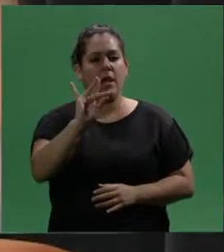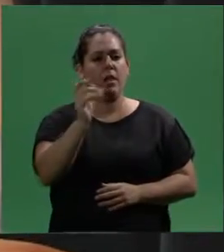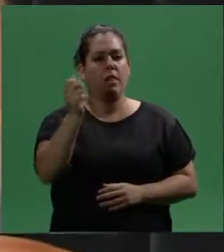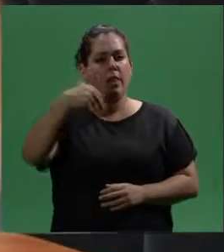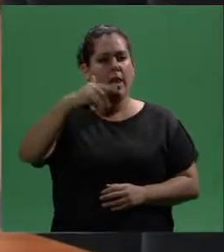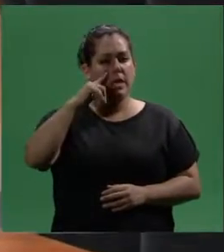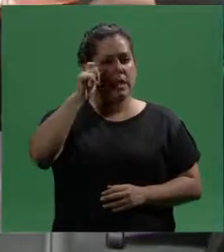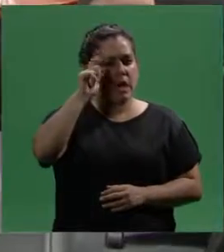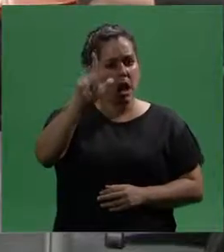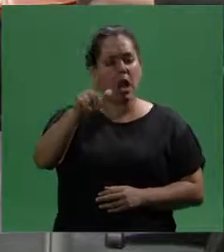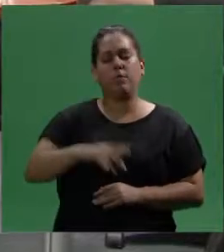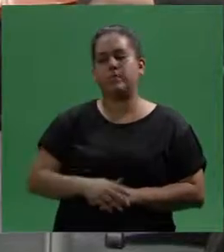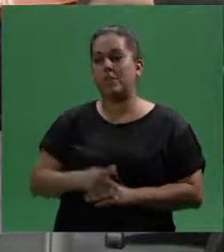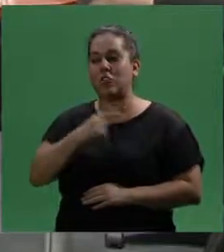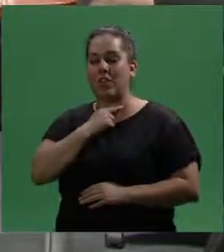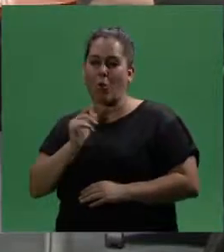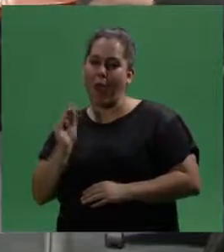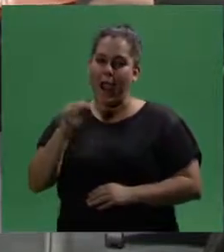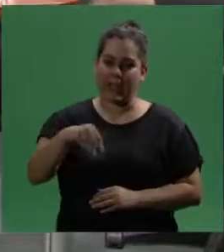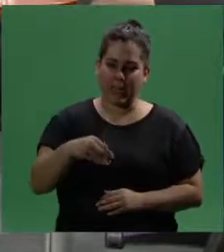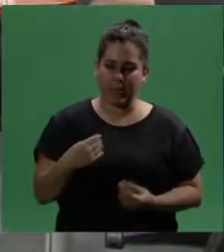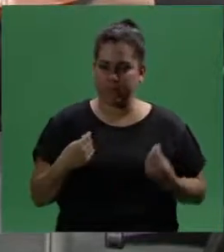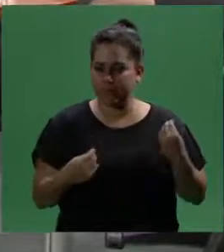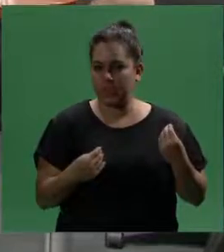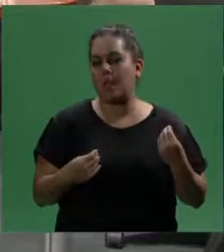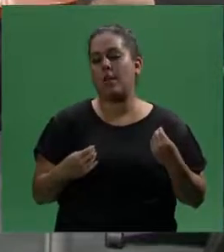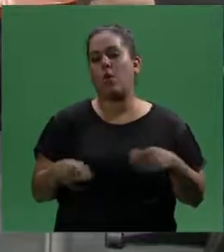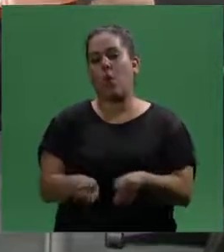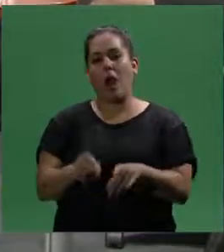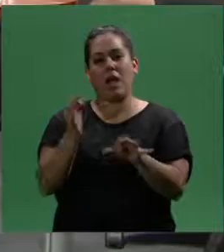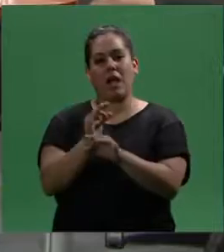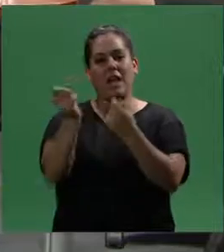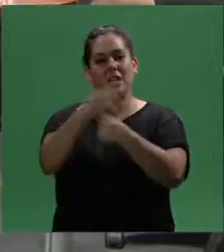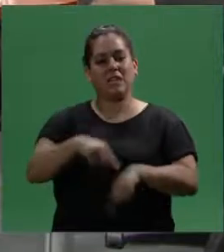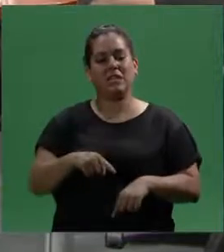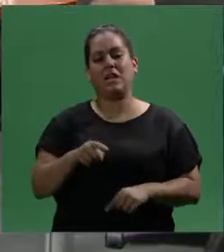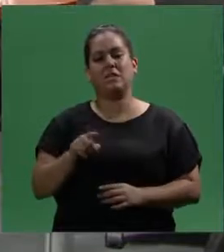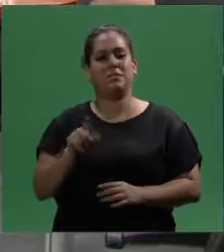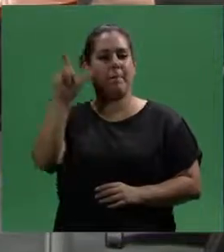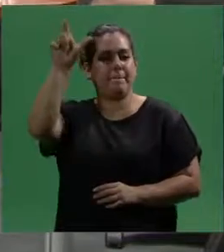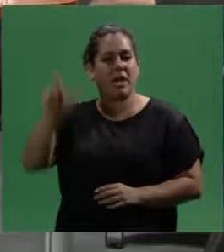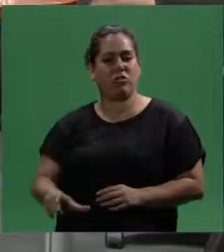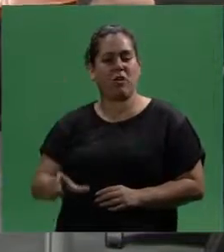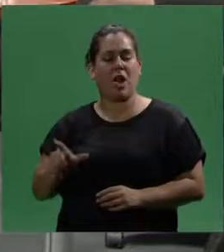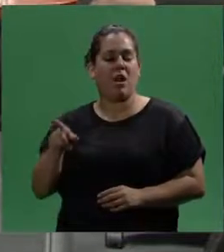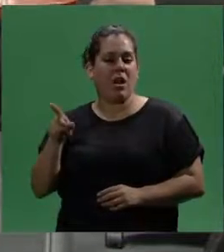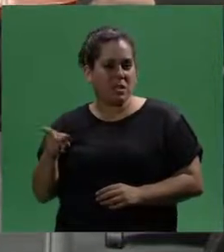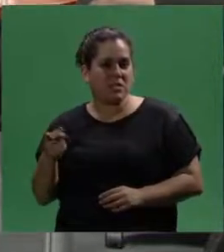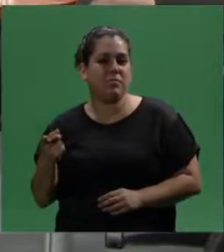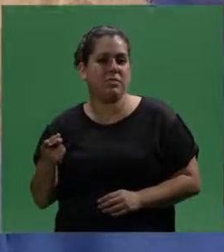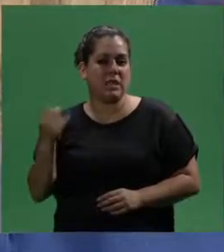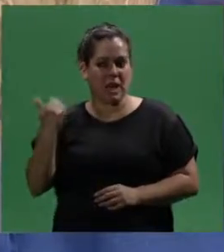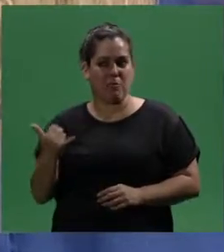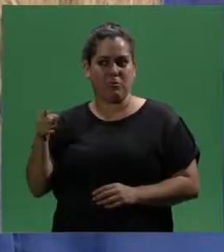querías agregar. No, el agregado que podría llegar a ser, dadas las características particulares y personales que tenemos